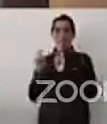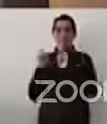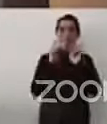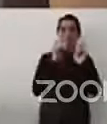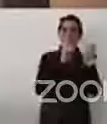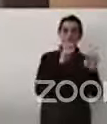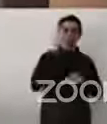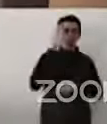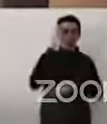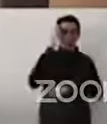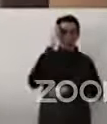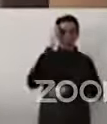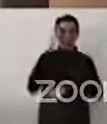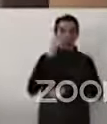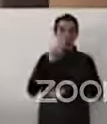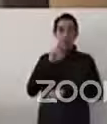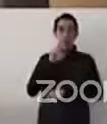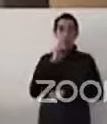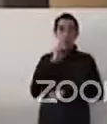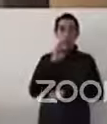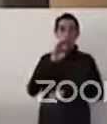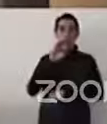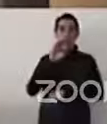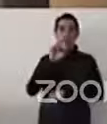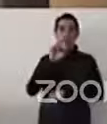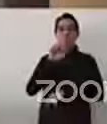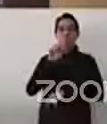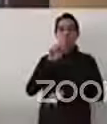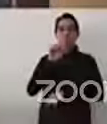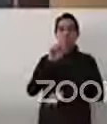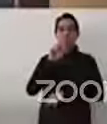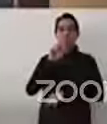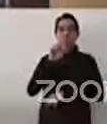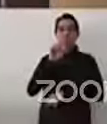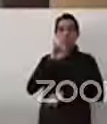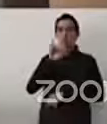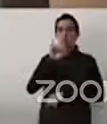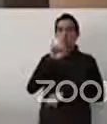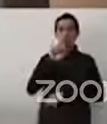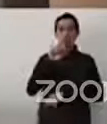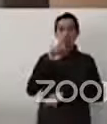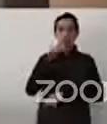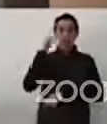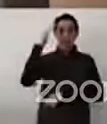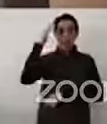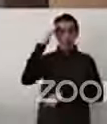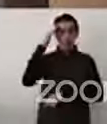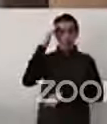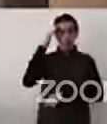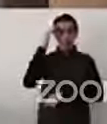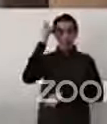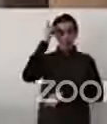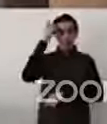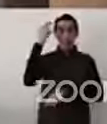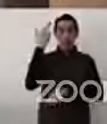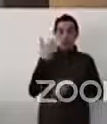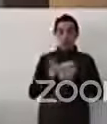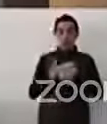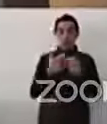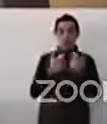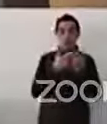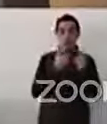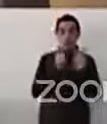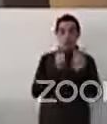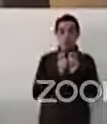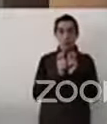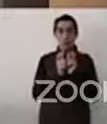Roberto Rojas es el jefe de la sección de grupos en situación de vulnerabilidad del Departamento de Inclusión